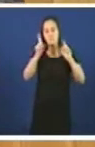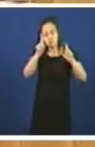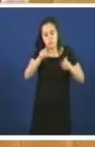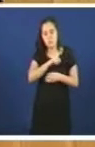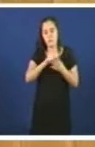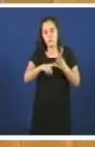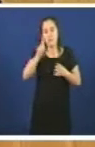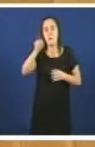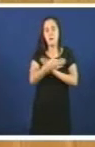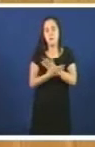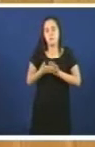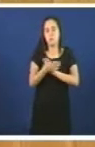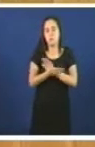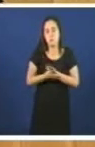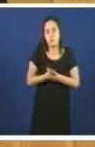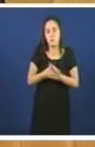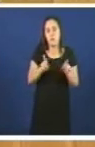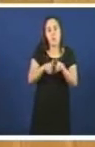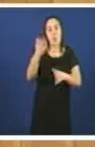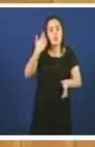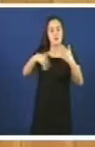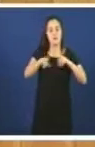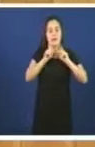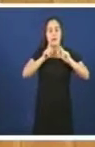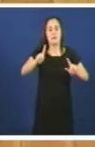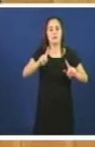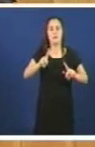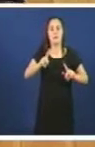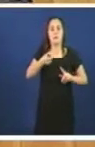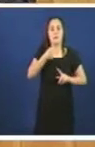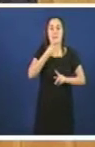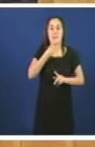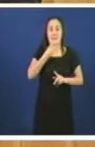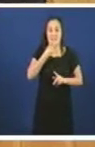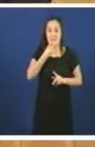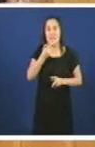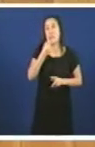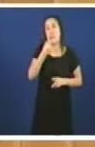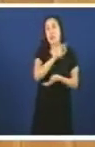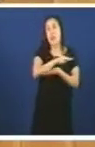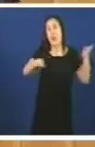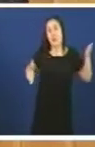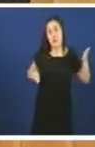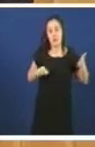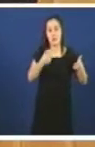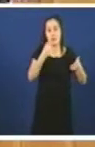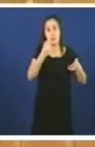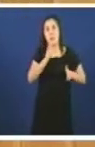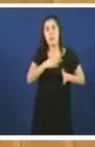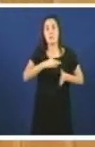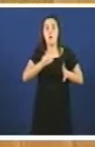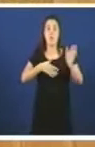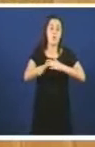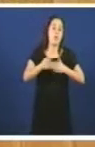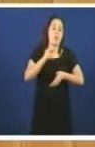Falaron, utilizando como coartado o caso do inglés, que en Galiza iba a haber moitas posibilidades de